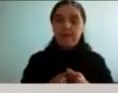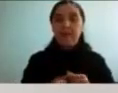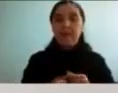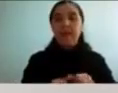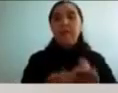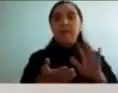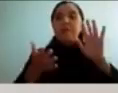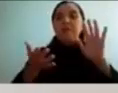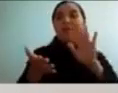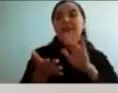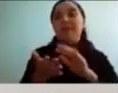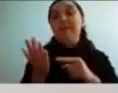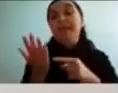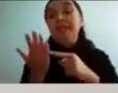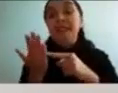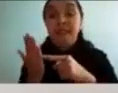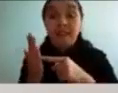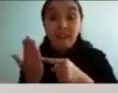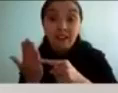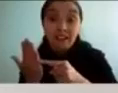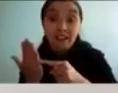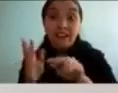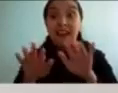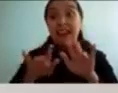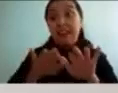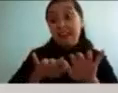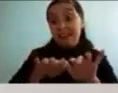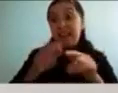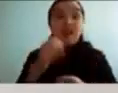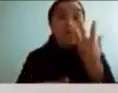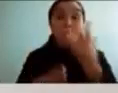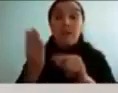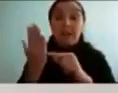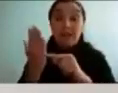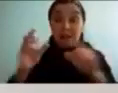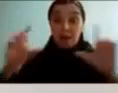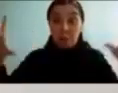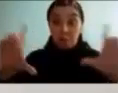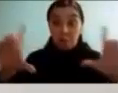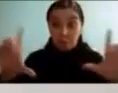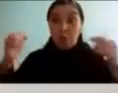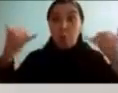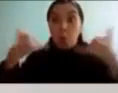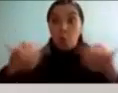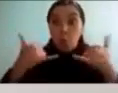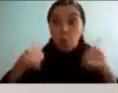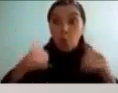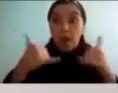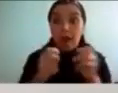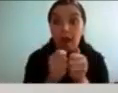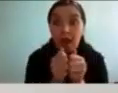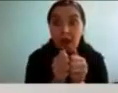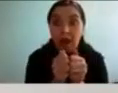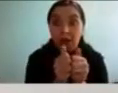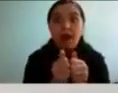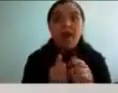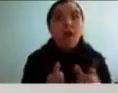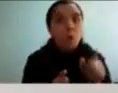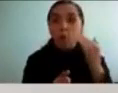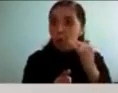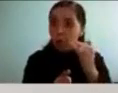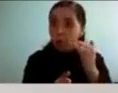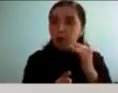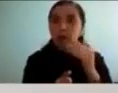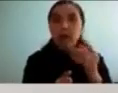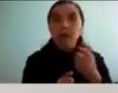y las nuevas tecnologías las pantallas los videojuegos son unos niños muy sensibles a este tipo de elementos el